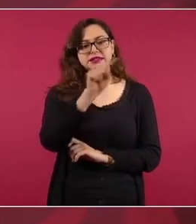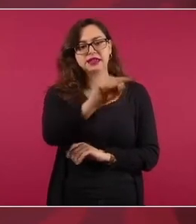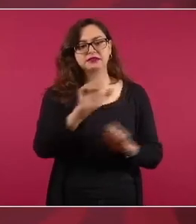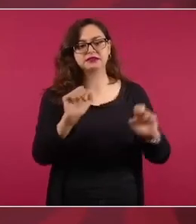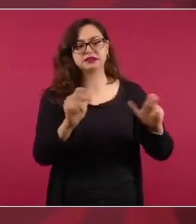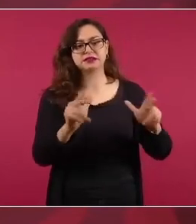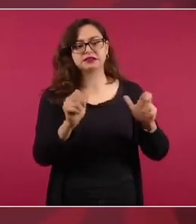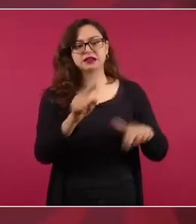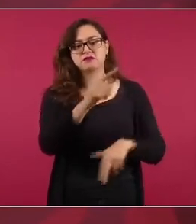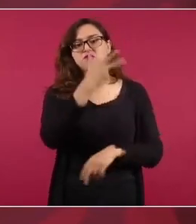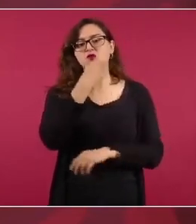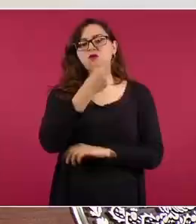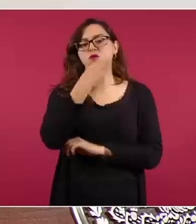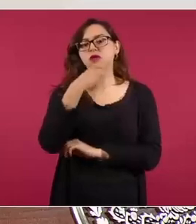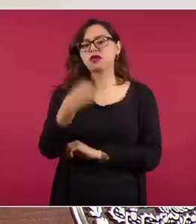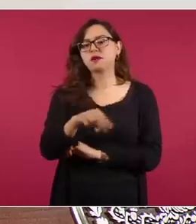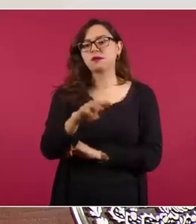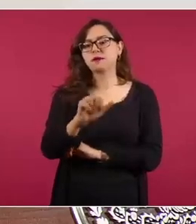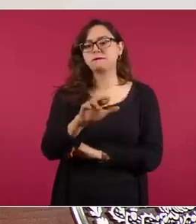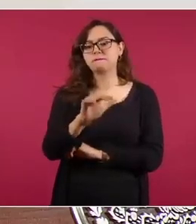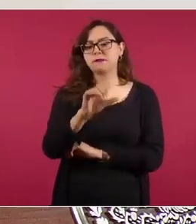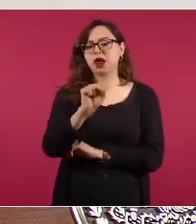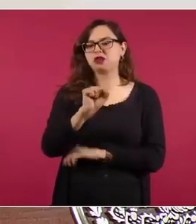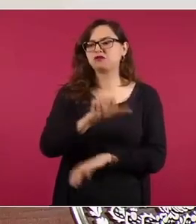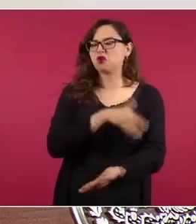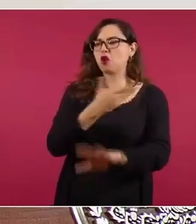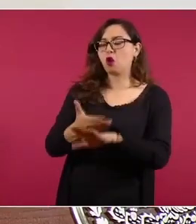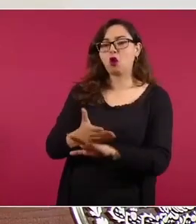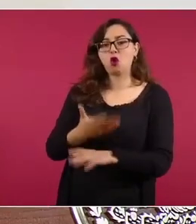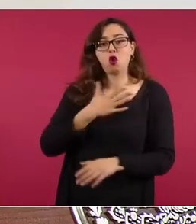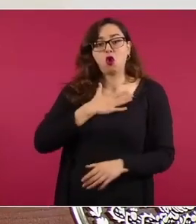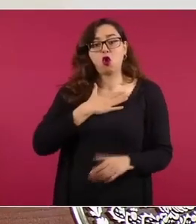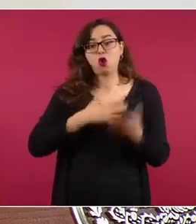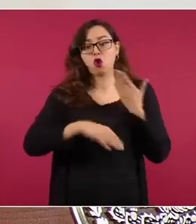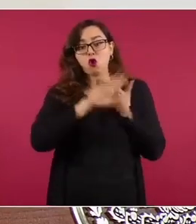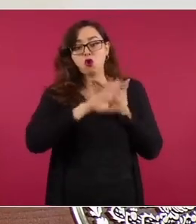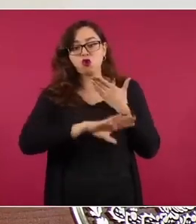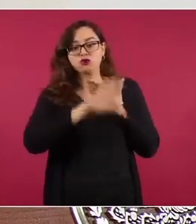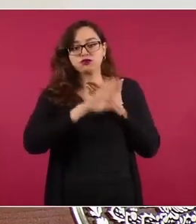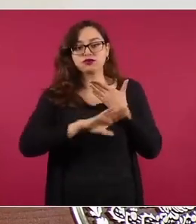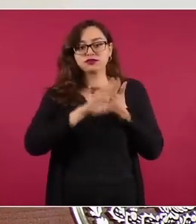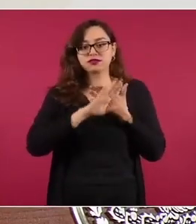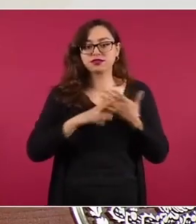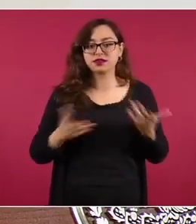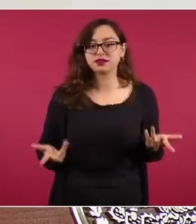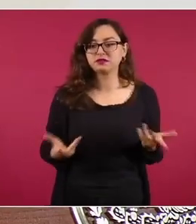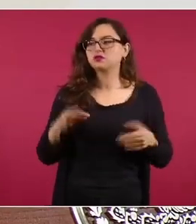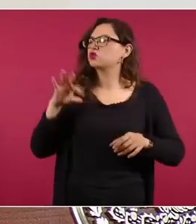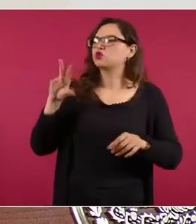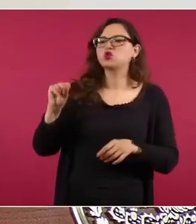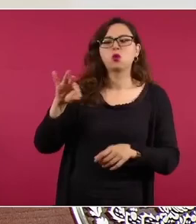había campañas para decir todos son iguales todos son iguales